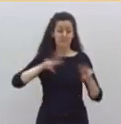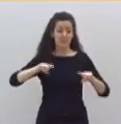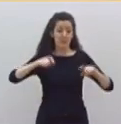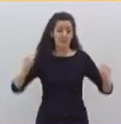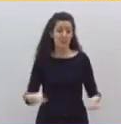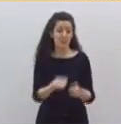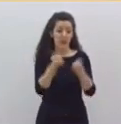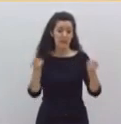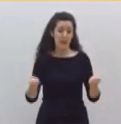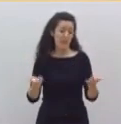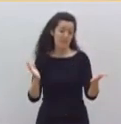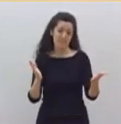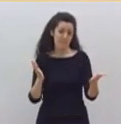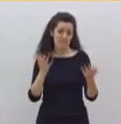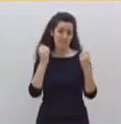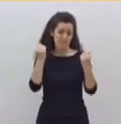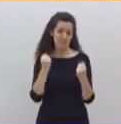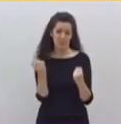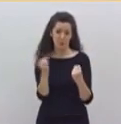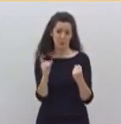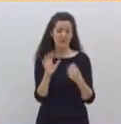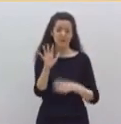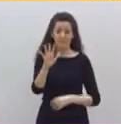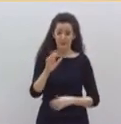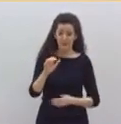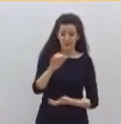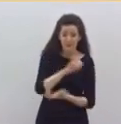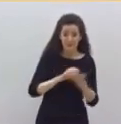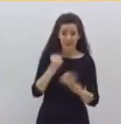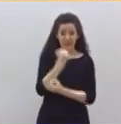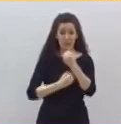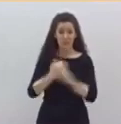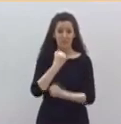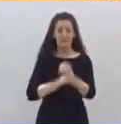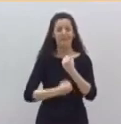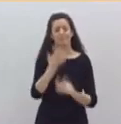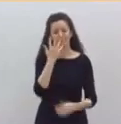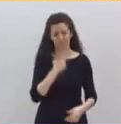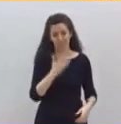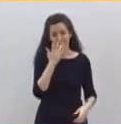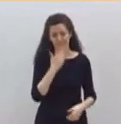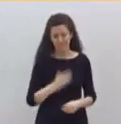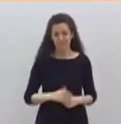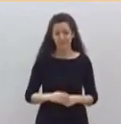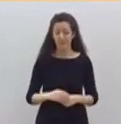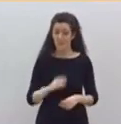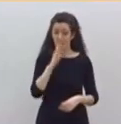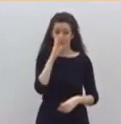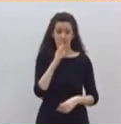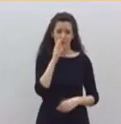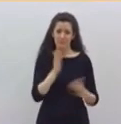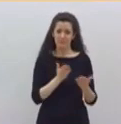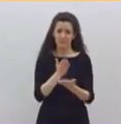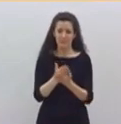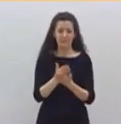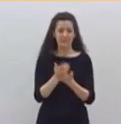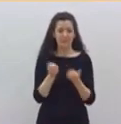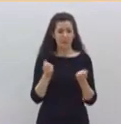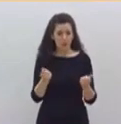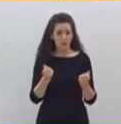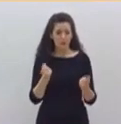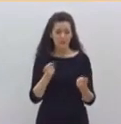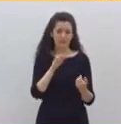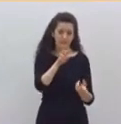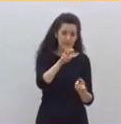económica. Y hay que hacerlo con competitividad y con flexibilidad. Por eso hemos pedido que reduzcan los costes fiscales, laborales y burocráticos.